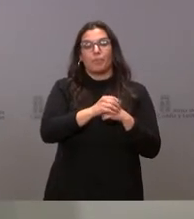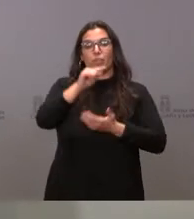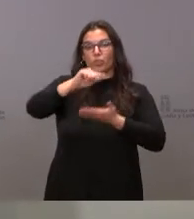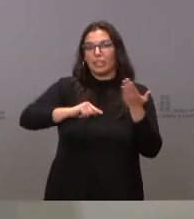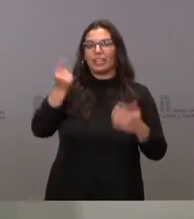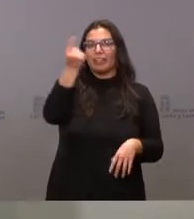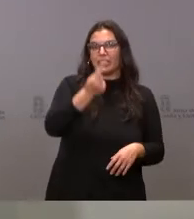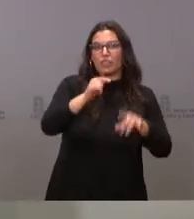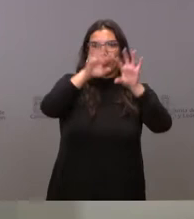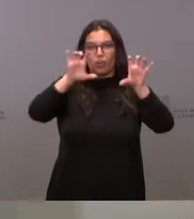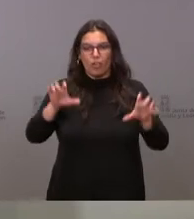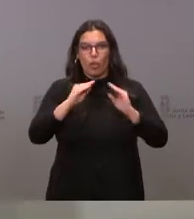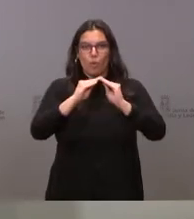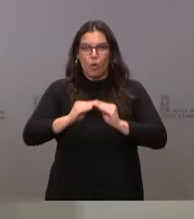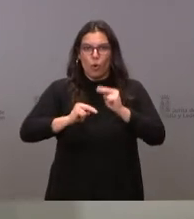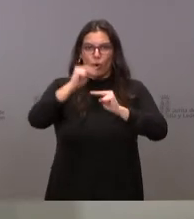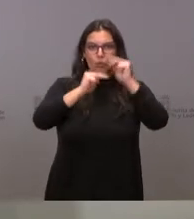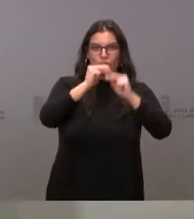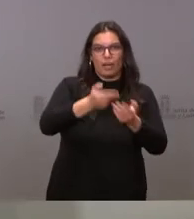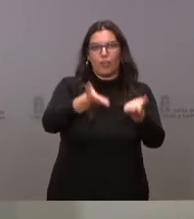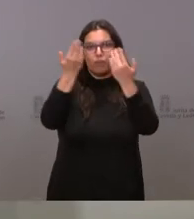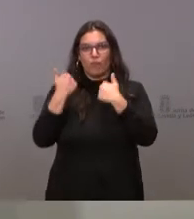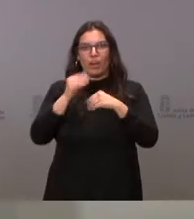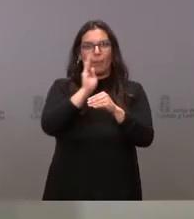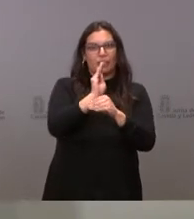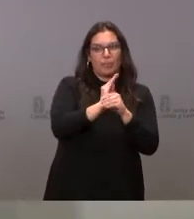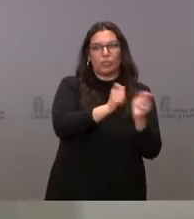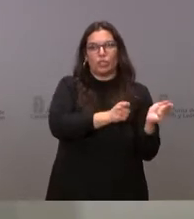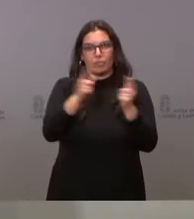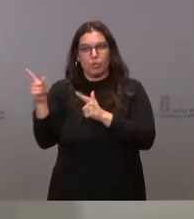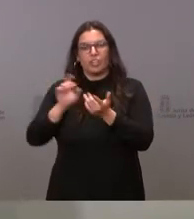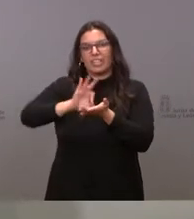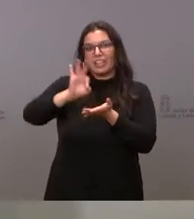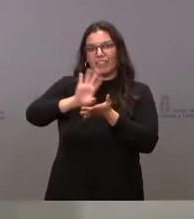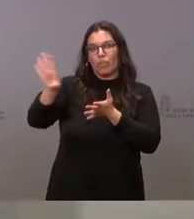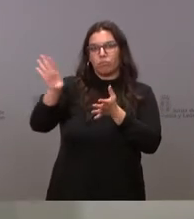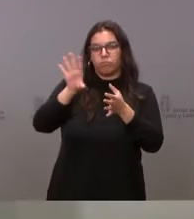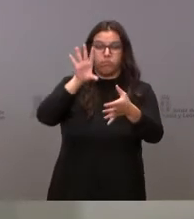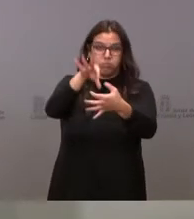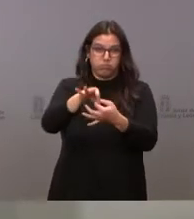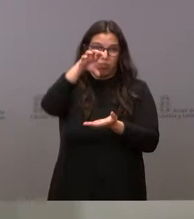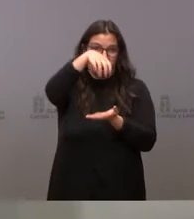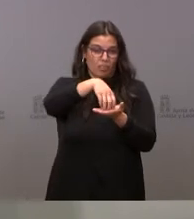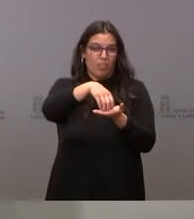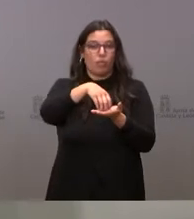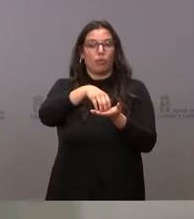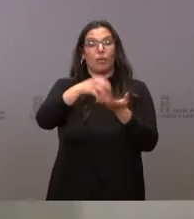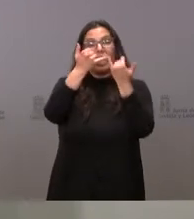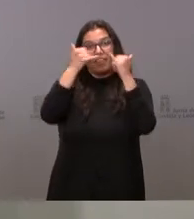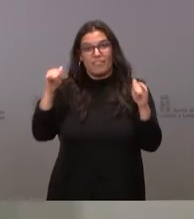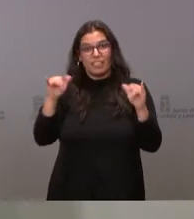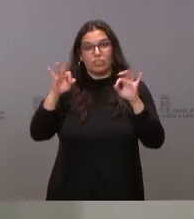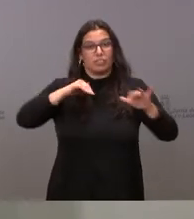diseño, la decoración, el montaje, el desmontaje, el mantenimiento, el transporte, los servicios asociados al stand, los eventos de